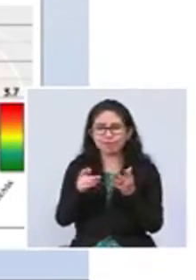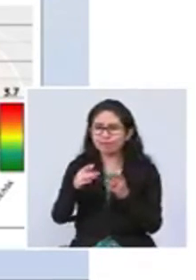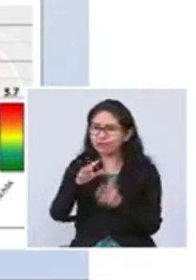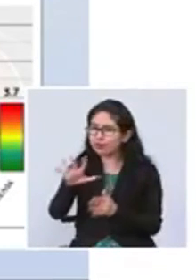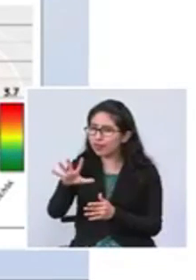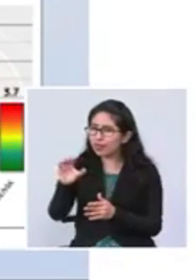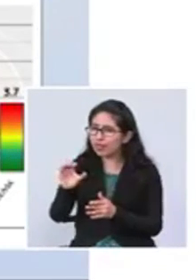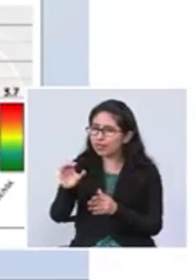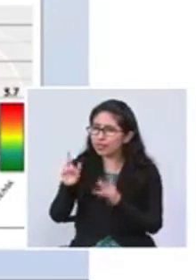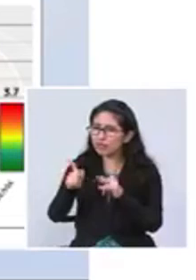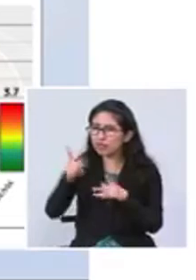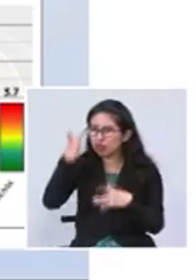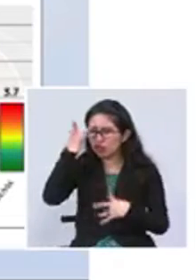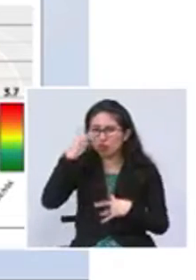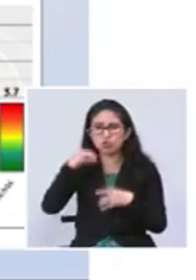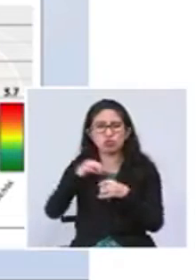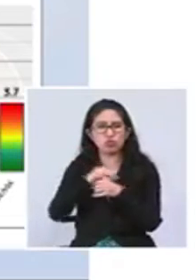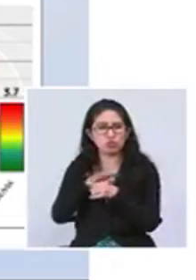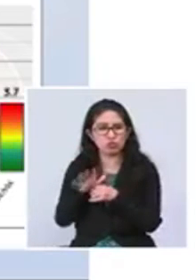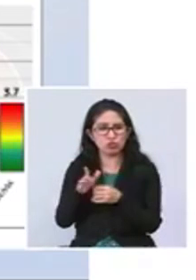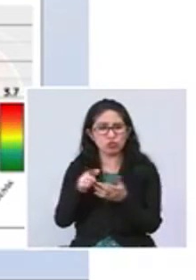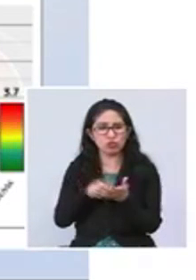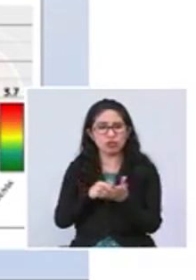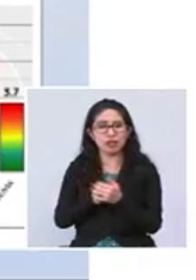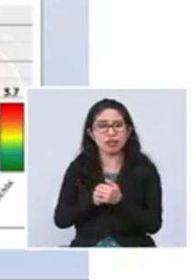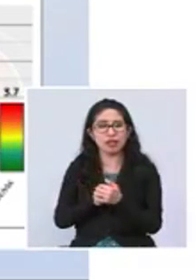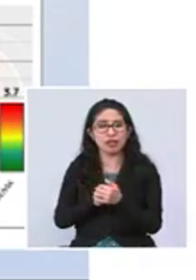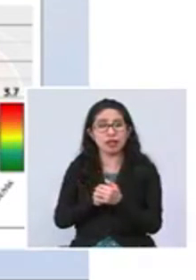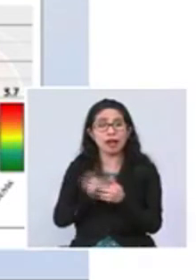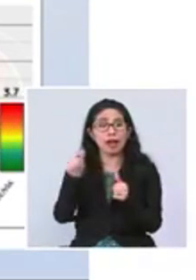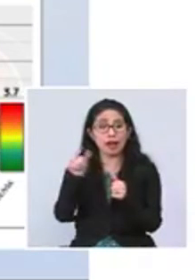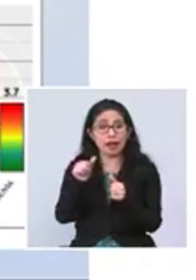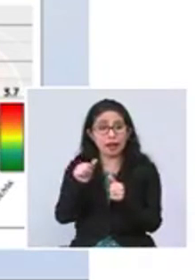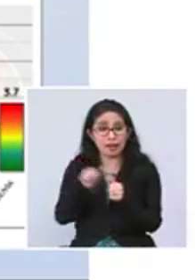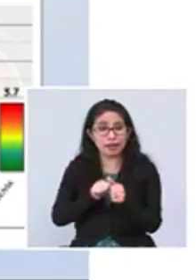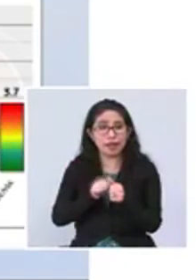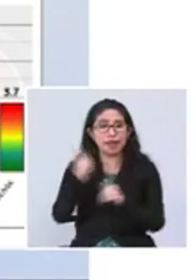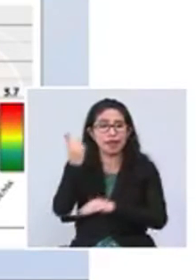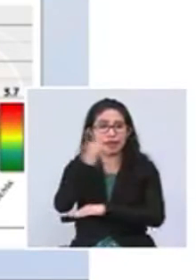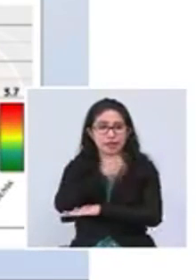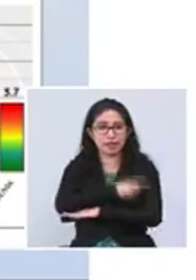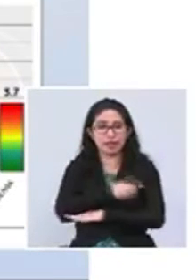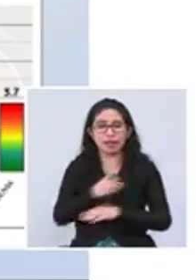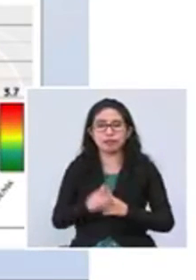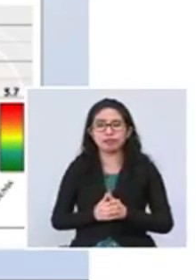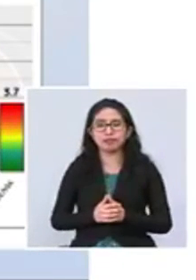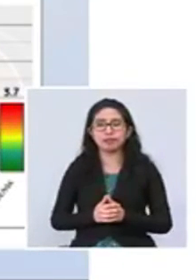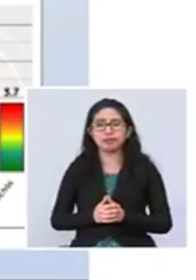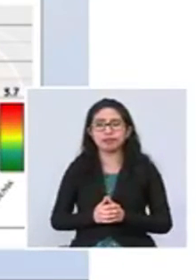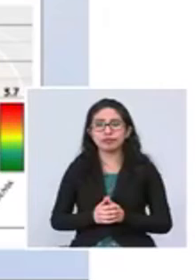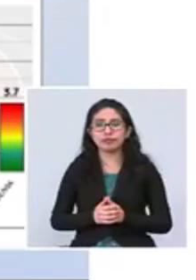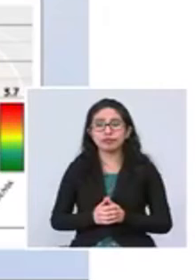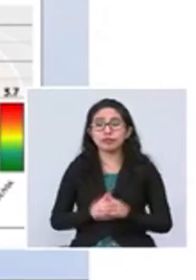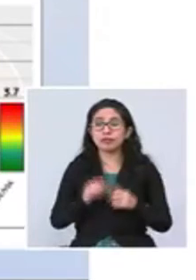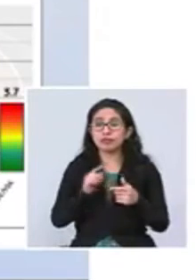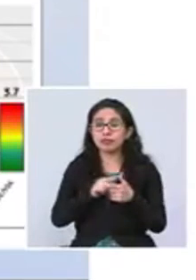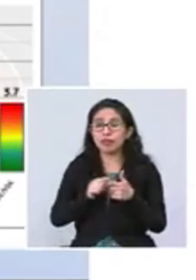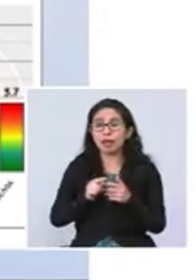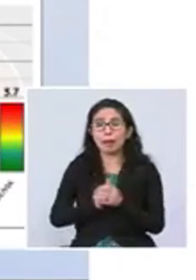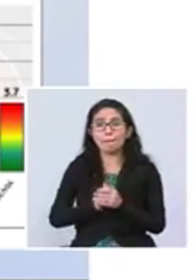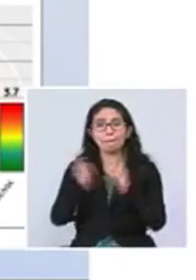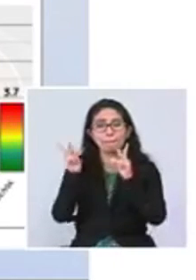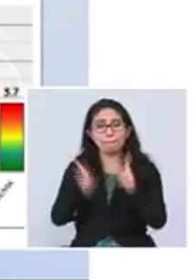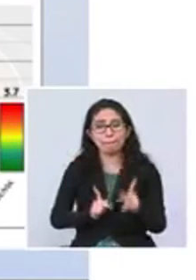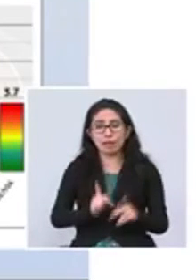500 casos cada día. Siendo Pando, Cochabamba,